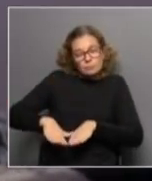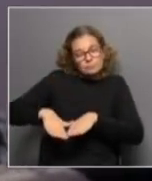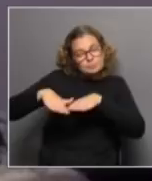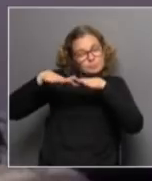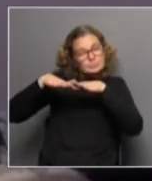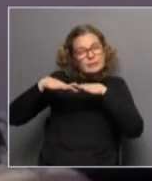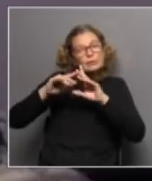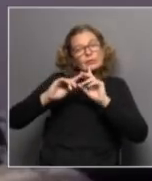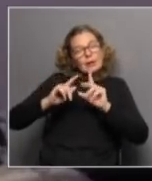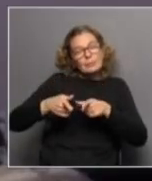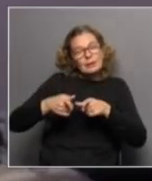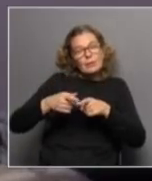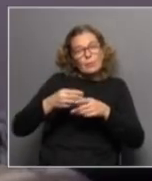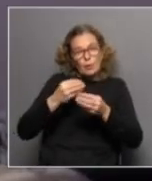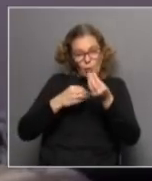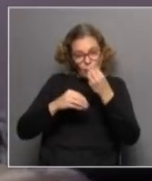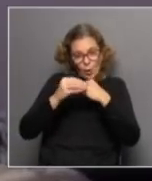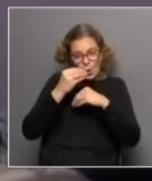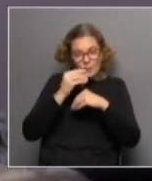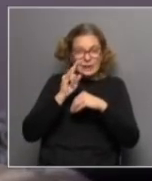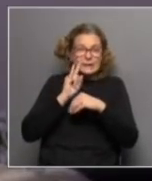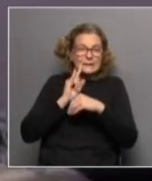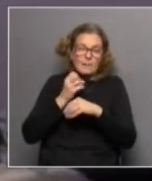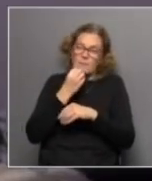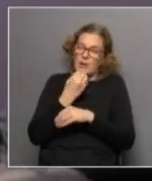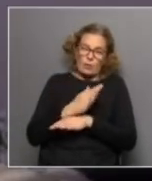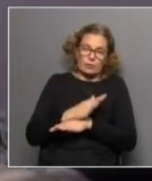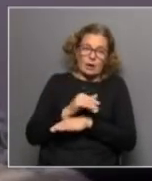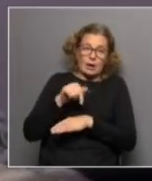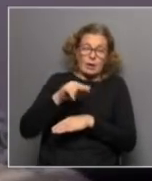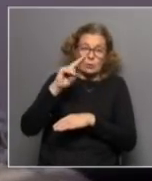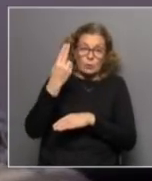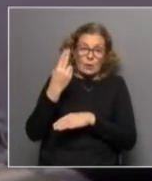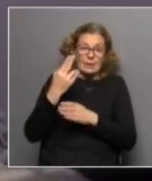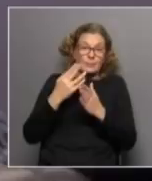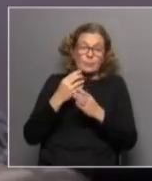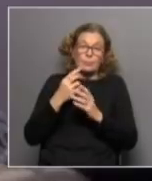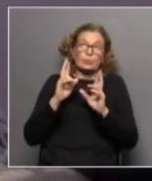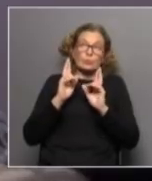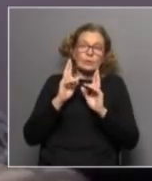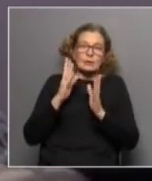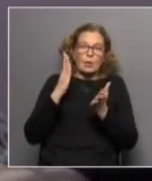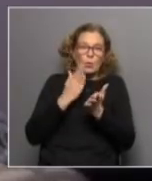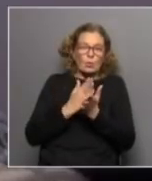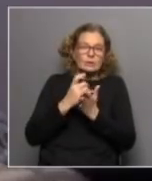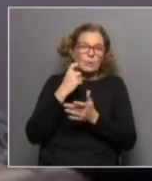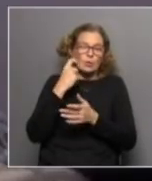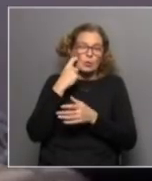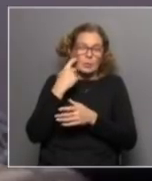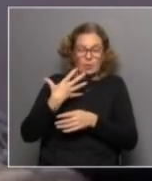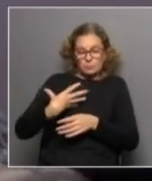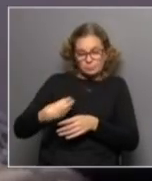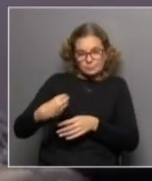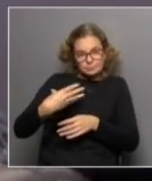¿sí? por lo tanto es un alimento sumamente ideal en Uruguay por suerte contamos con las últimas cifras en cuanto a